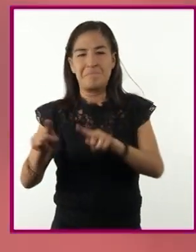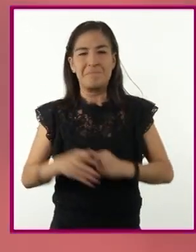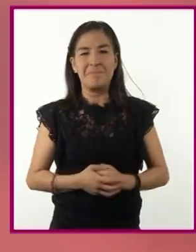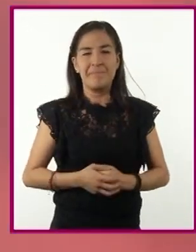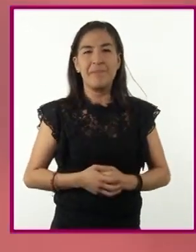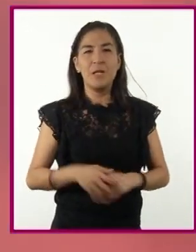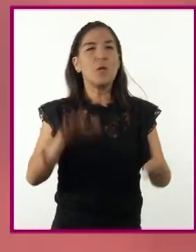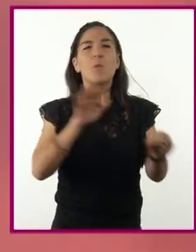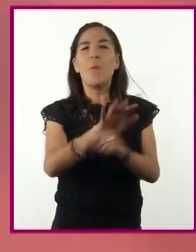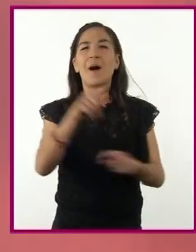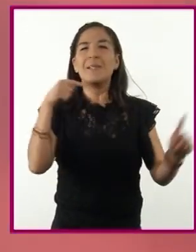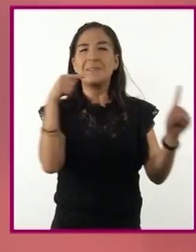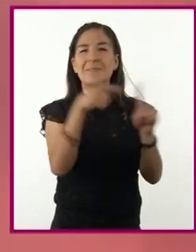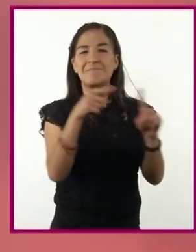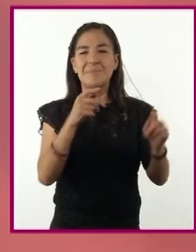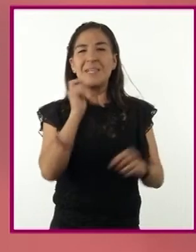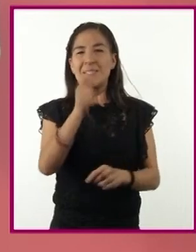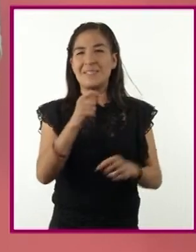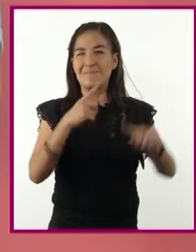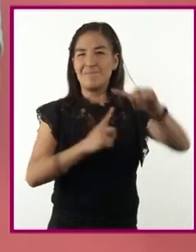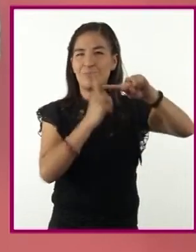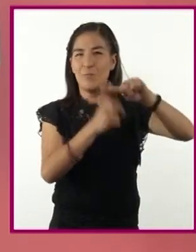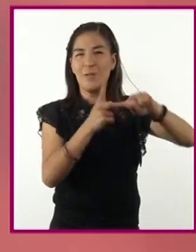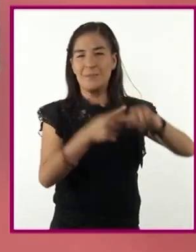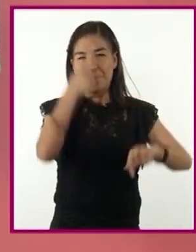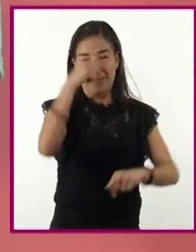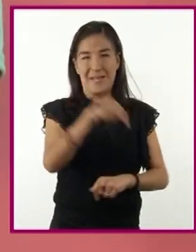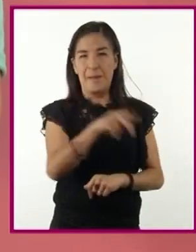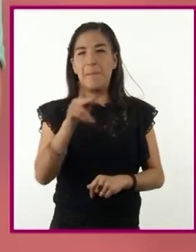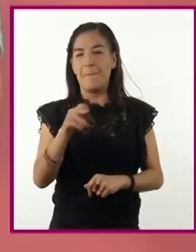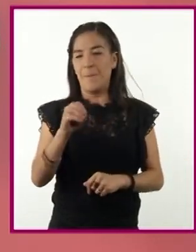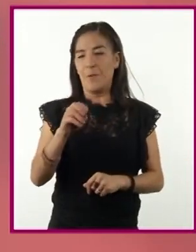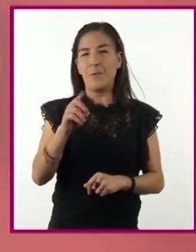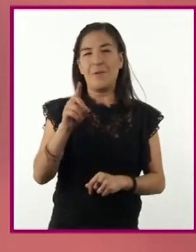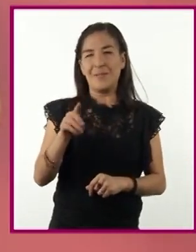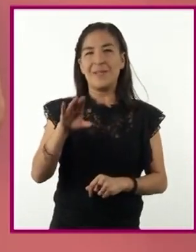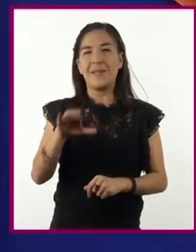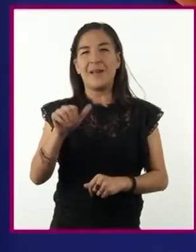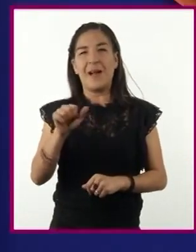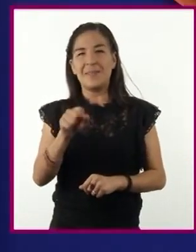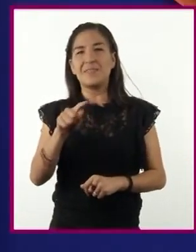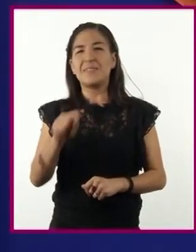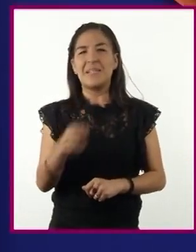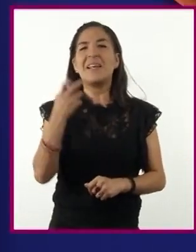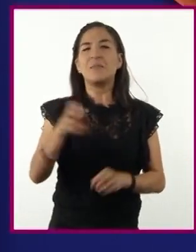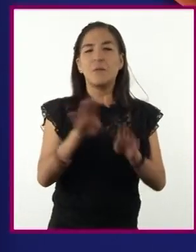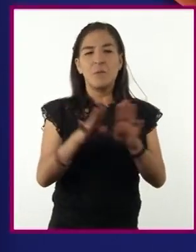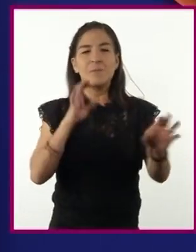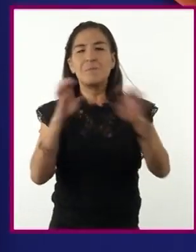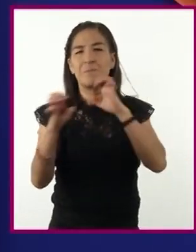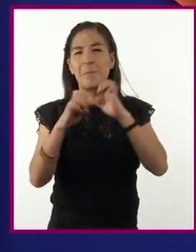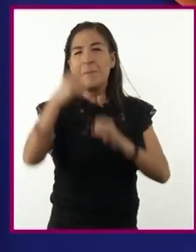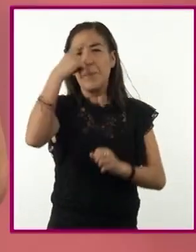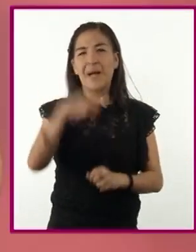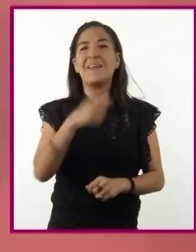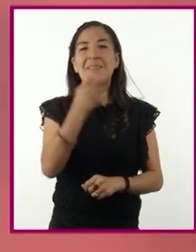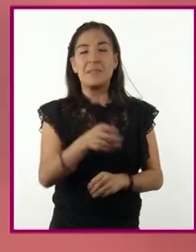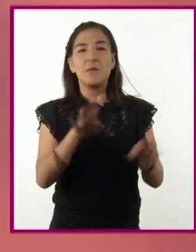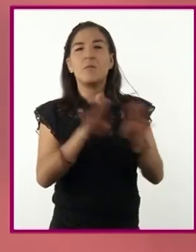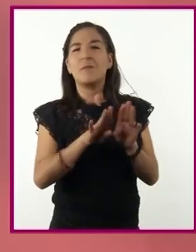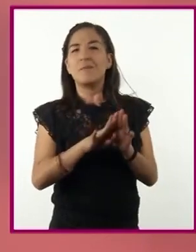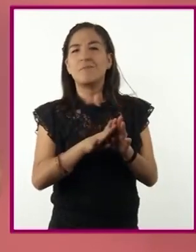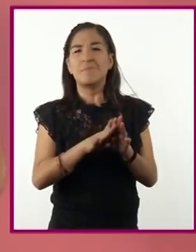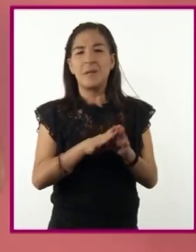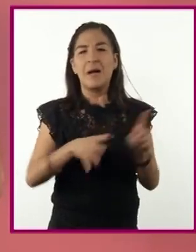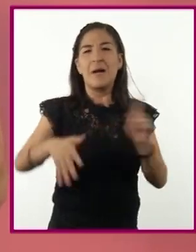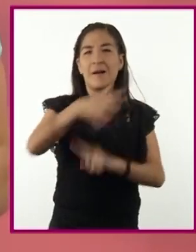Uno de los puntos más positivos de los podcasts en formato de entrevista es que el episodio alcanza